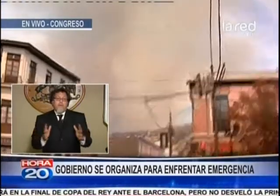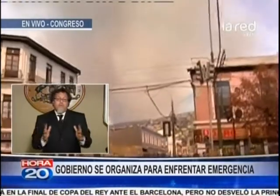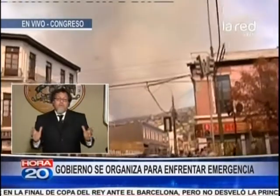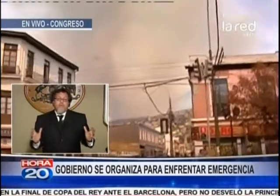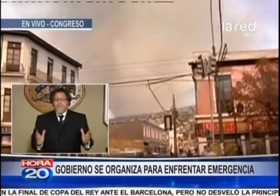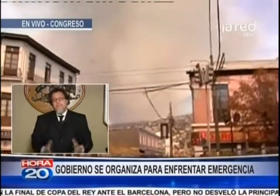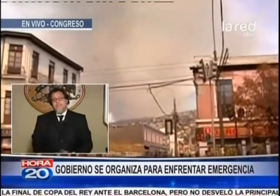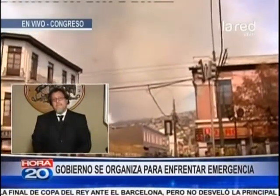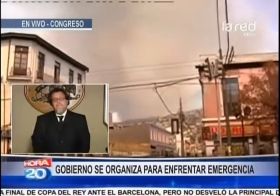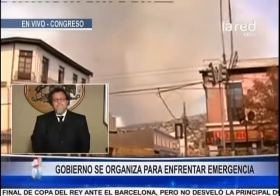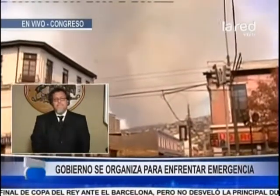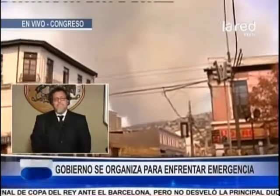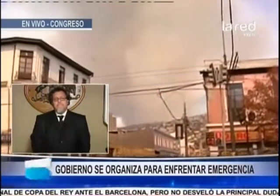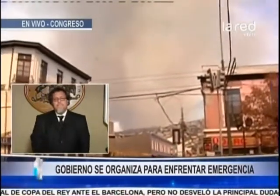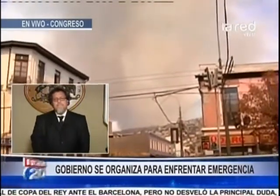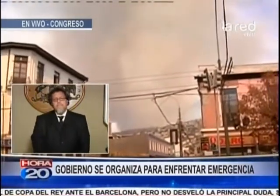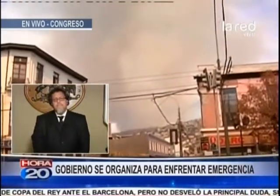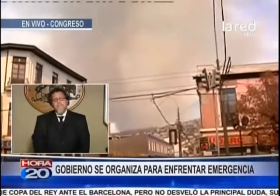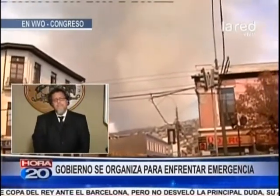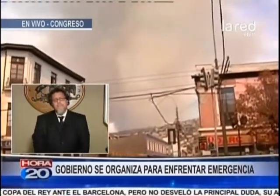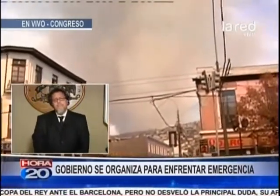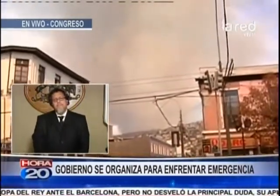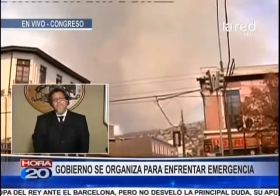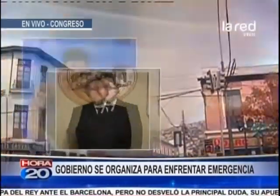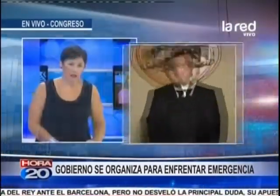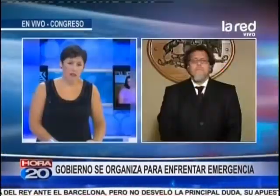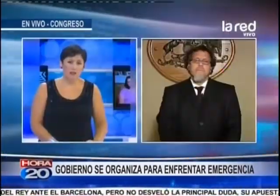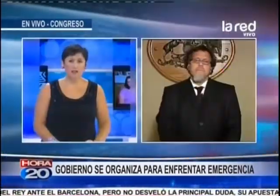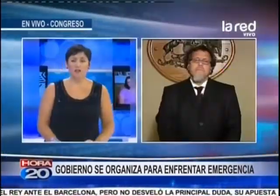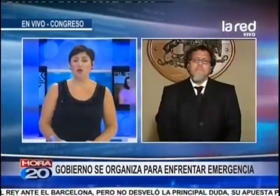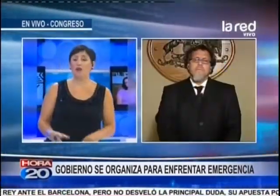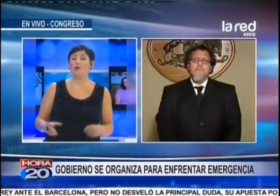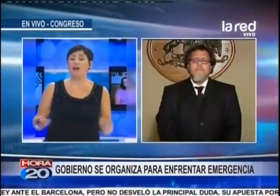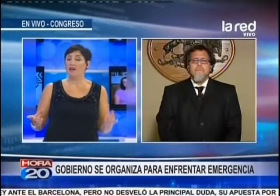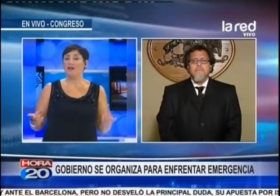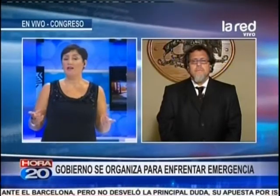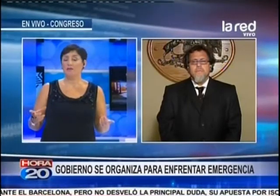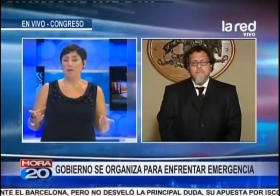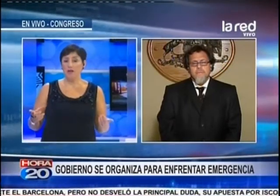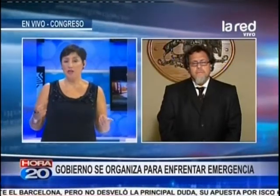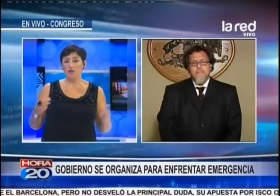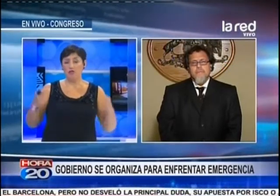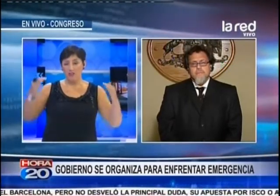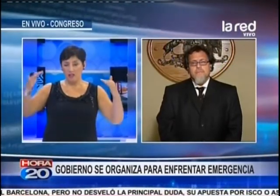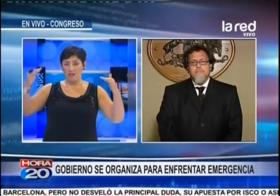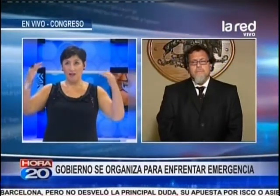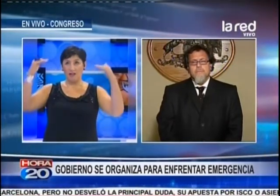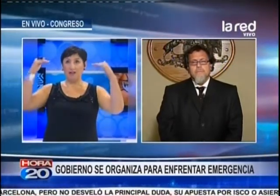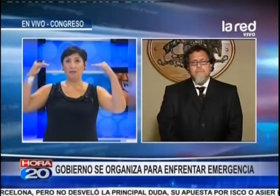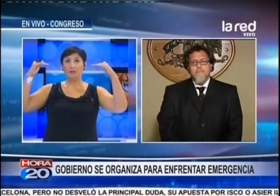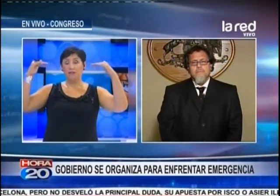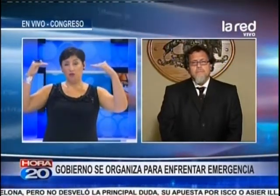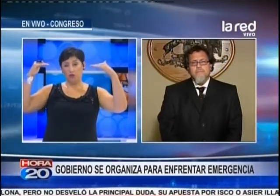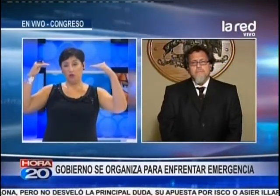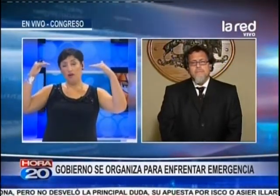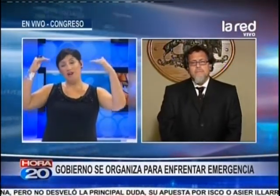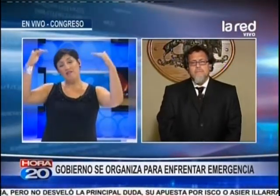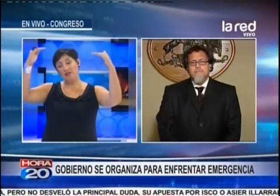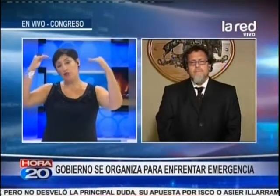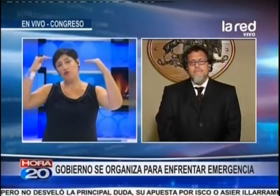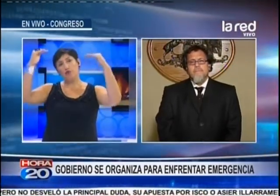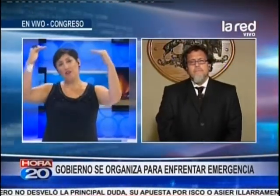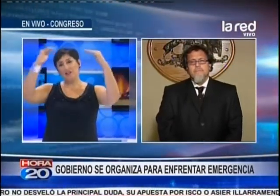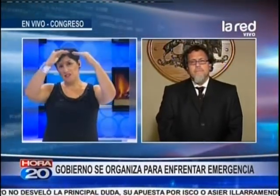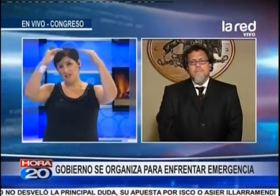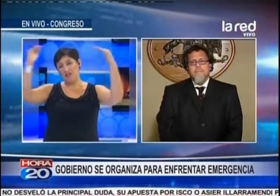yo creo que no va a ninguna solución barata. Senador, hay personas que viven en sitios irregulares en Valparaíso. Muchas de ellas, las que están sobre todo